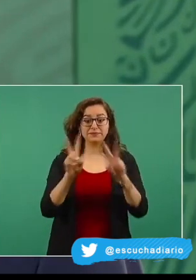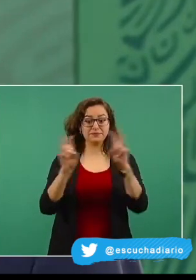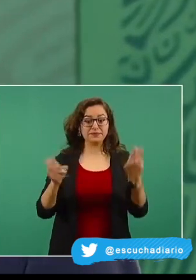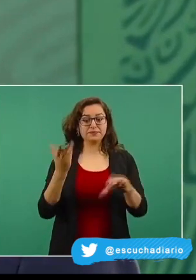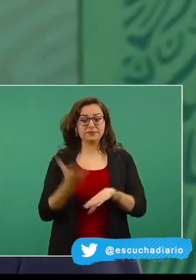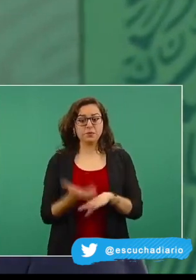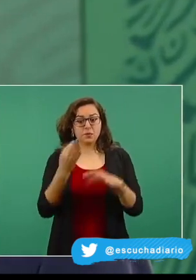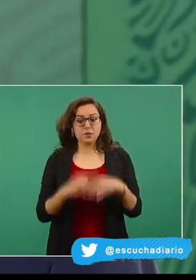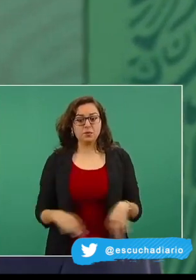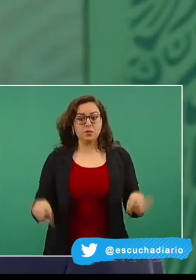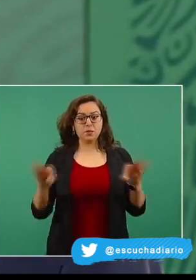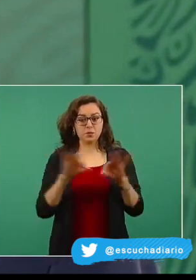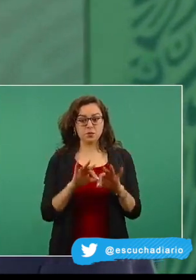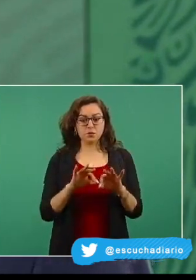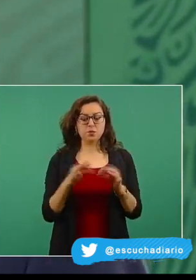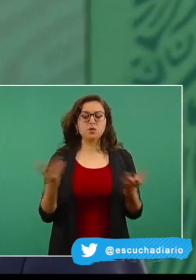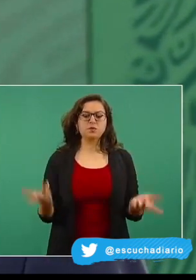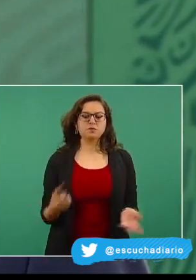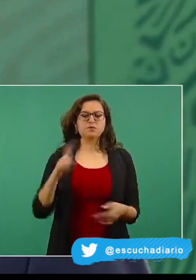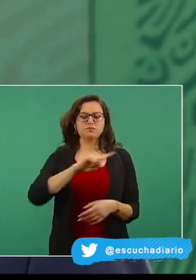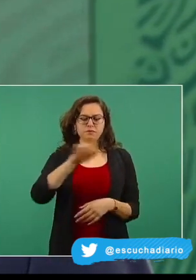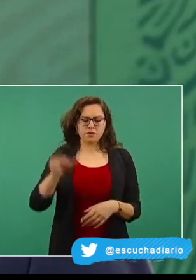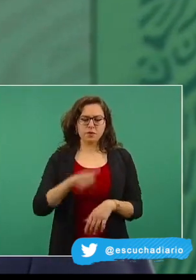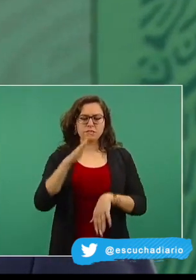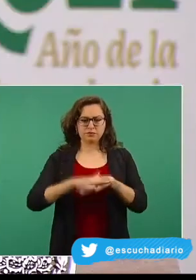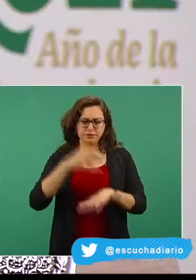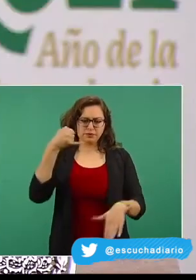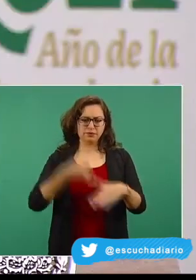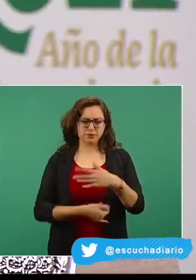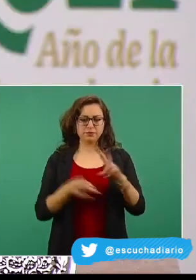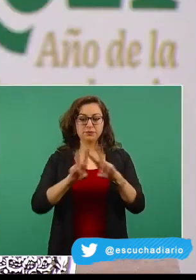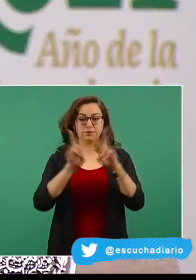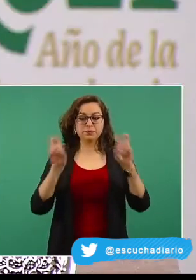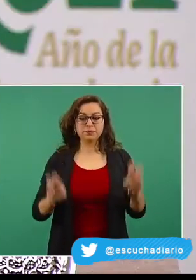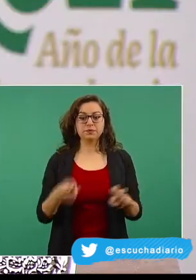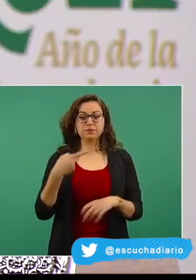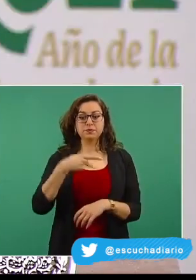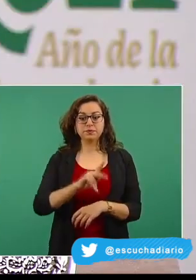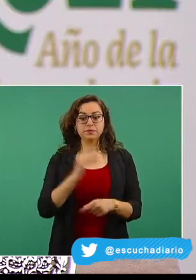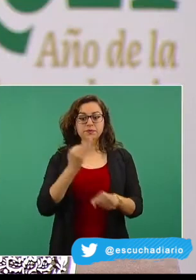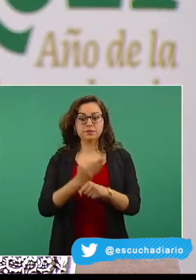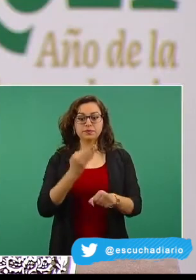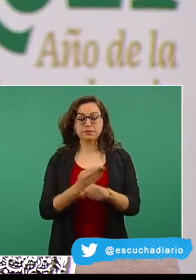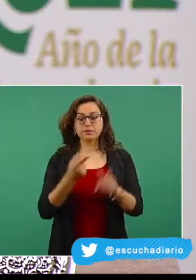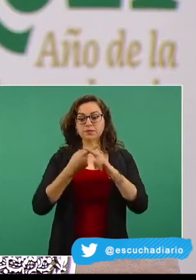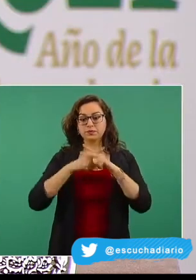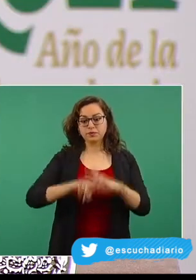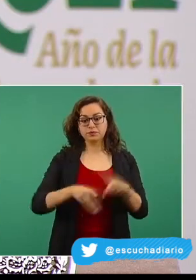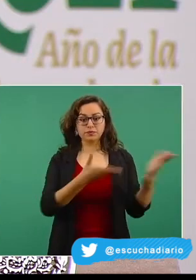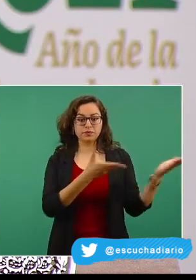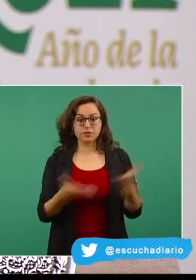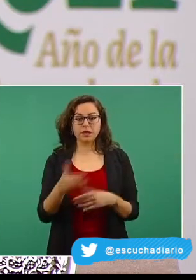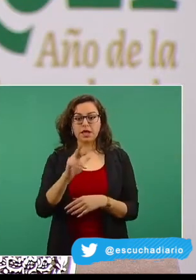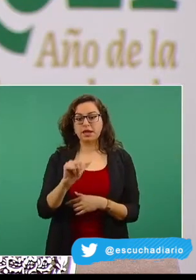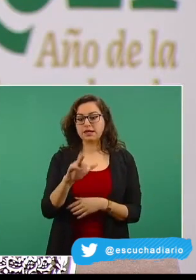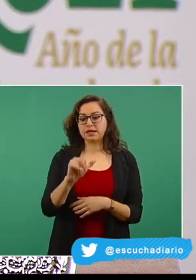Como todos los lunes, presenta los precios de los energéticos y los avances de los proyectos de infraestructura del gobierno.